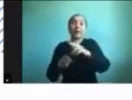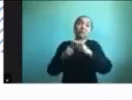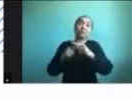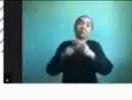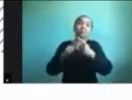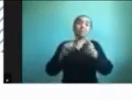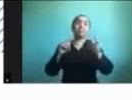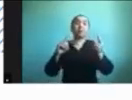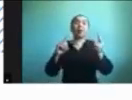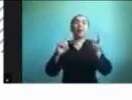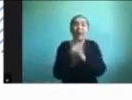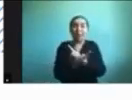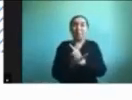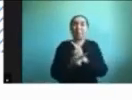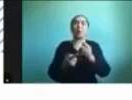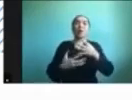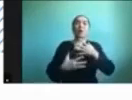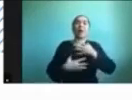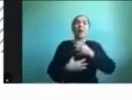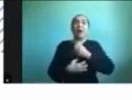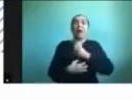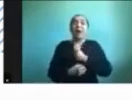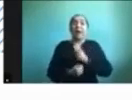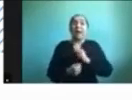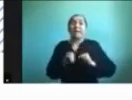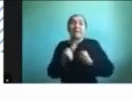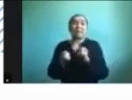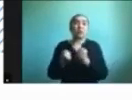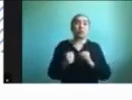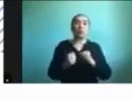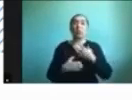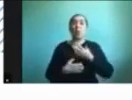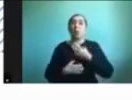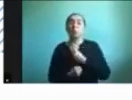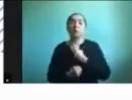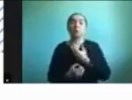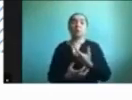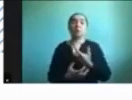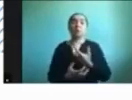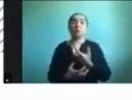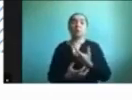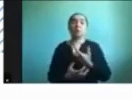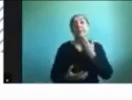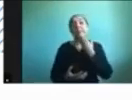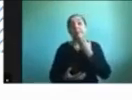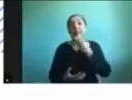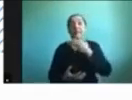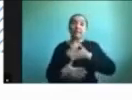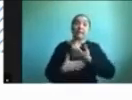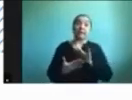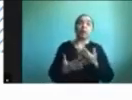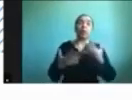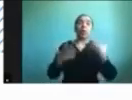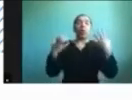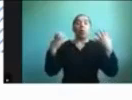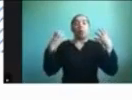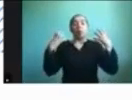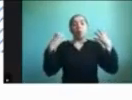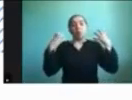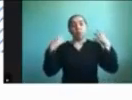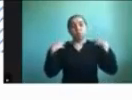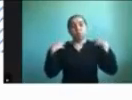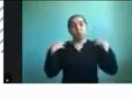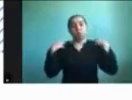ansiosos, más angustiosos, con mucha más angustia, y que sintamos una mayor sobrecarga en todo.